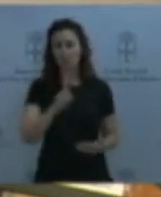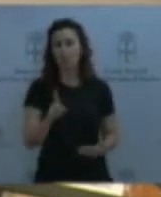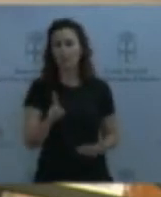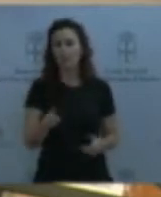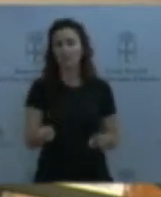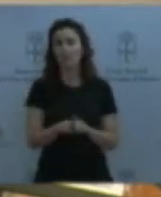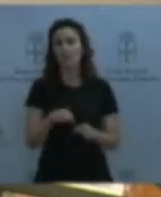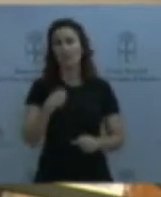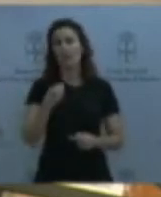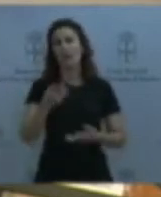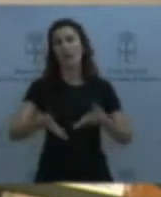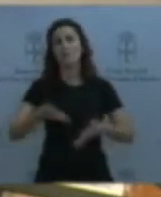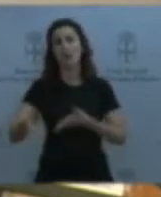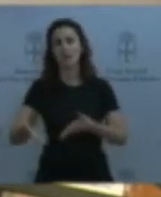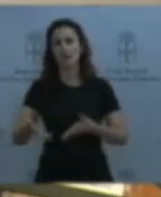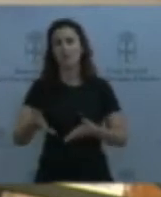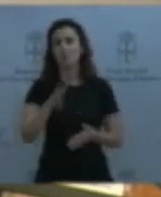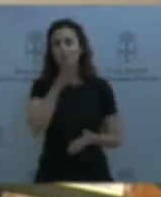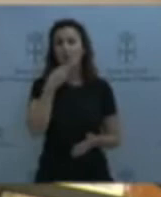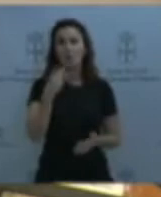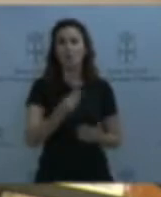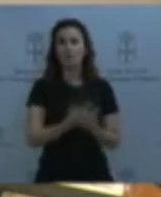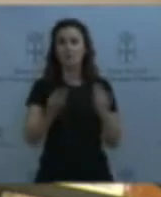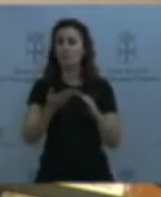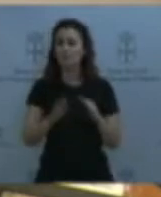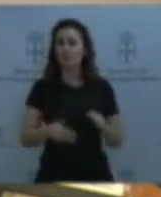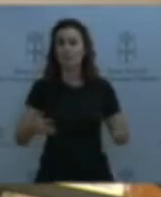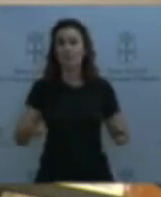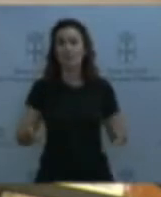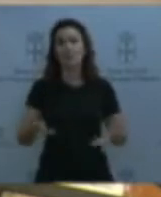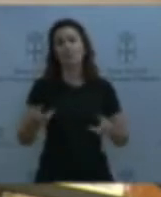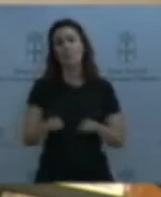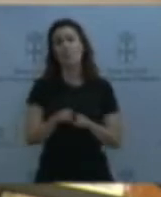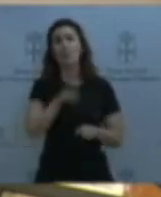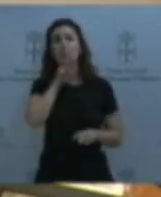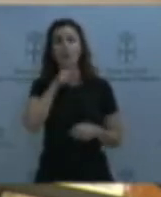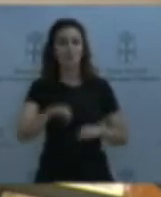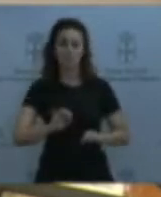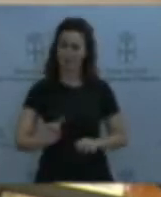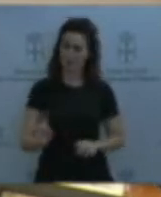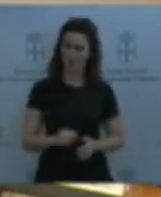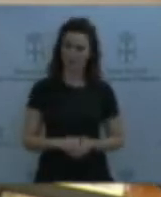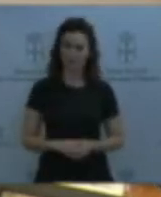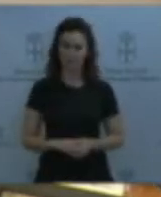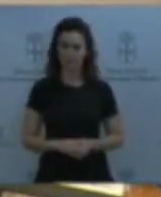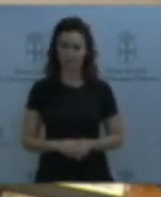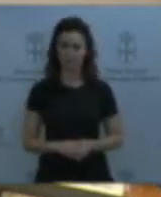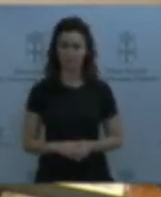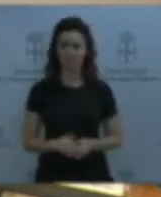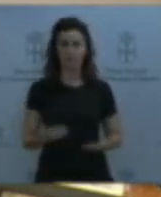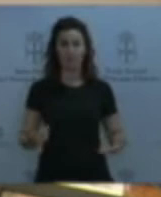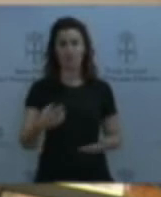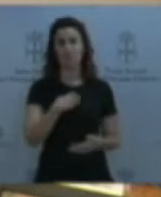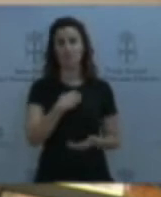puede hablar así. Se lo digo con toda la sinceridad que soy capaz. Usted no puede estar hablando de los centros de menores